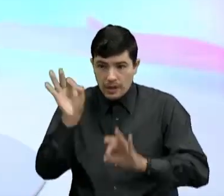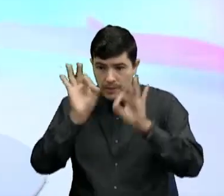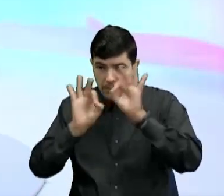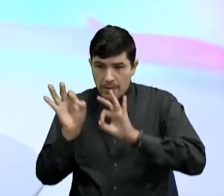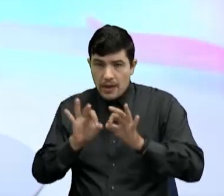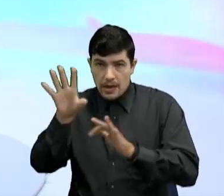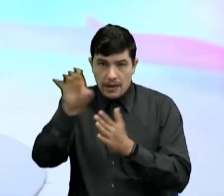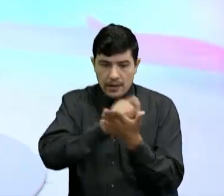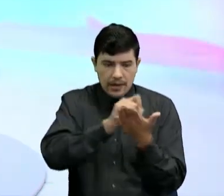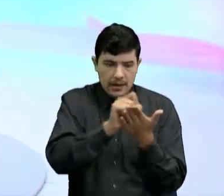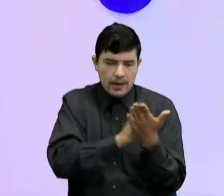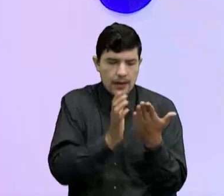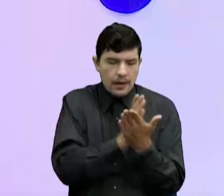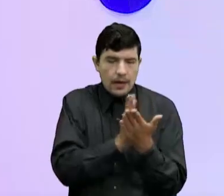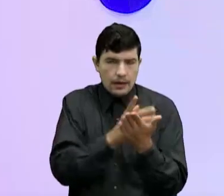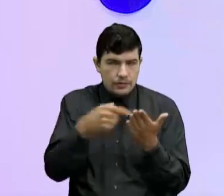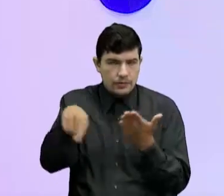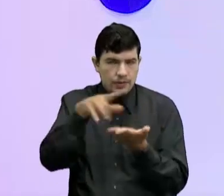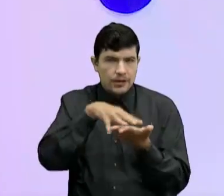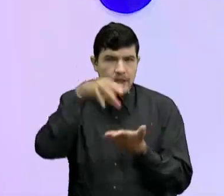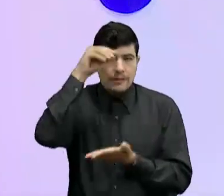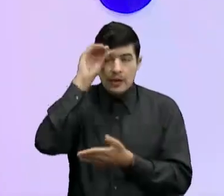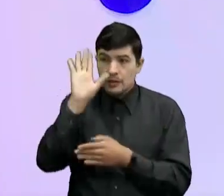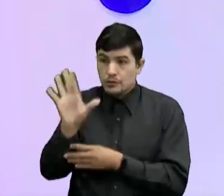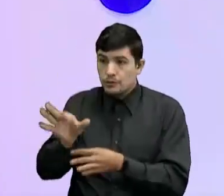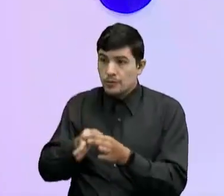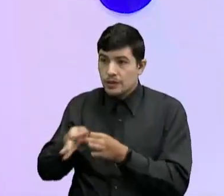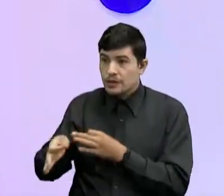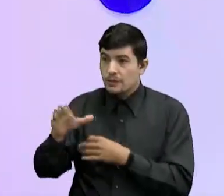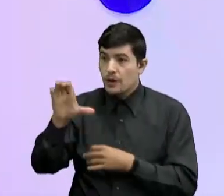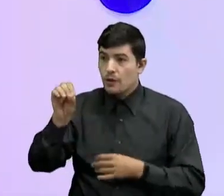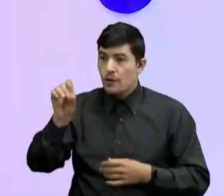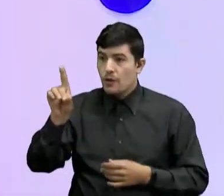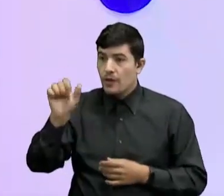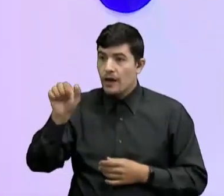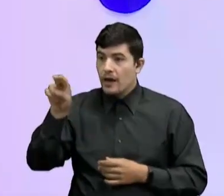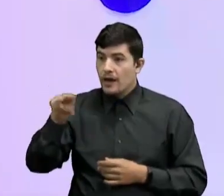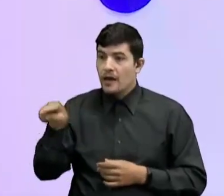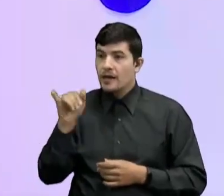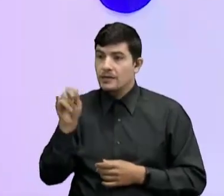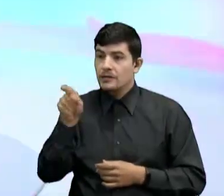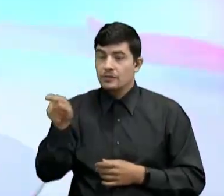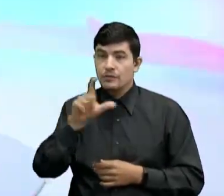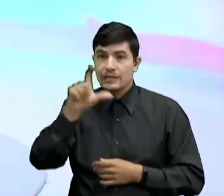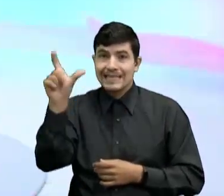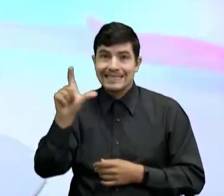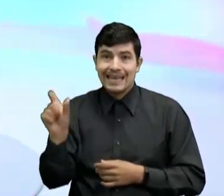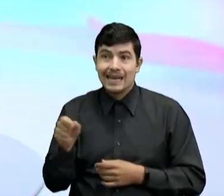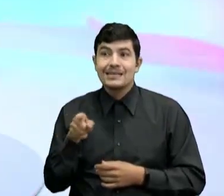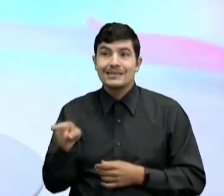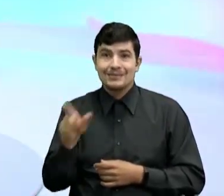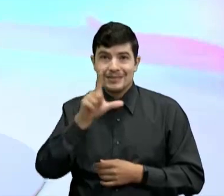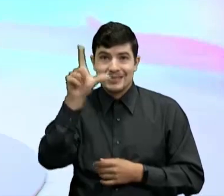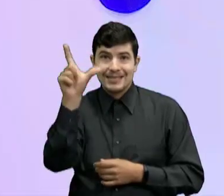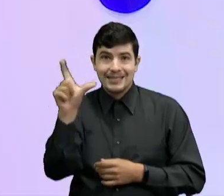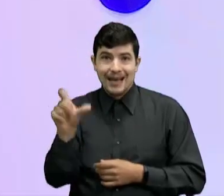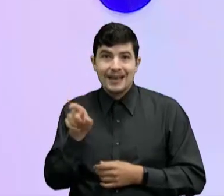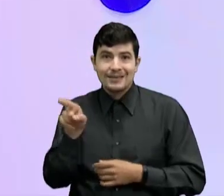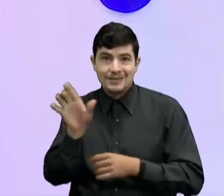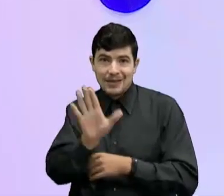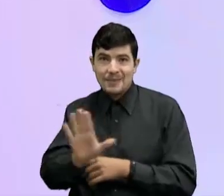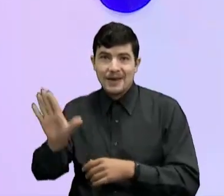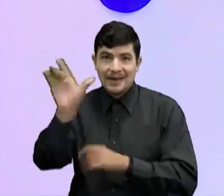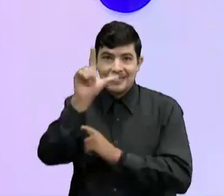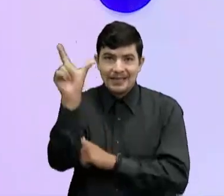cuaderno Y complementen la información El municipio se llama Codazzi en Cesar Está ubicado específicamente En esta zona